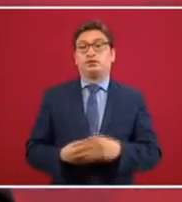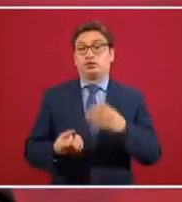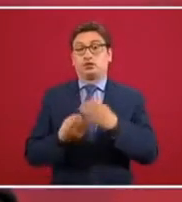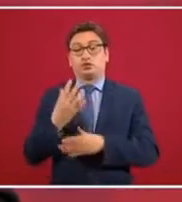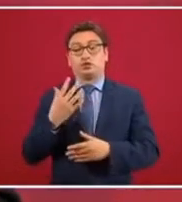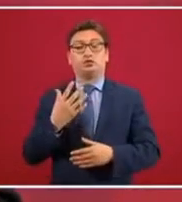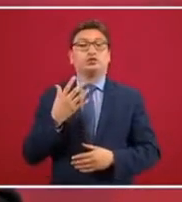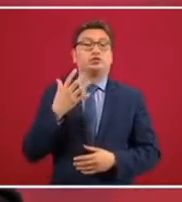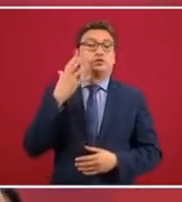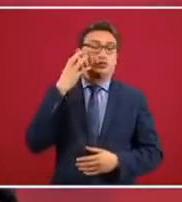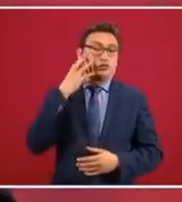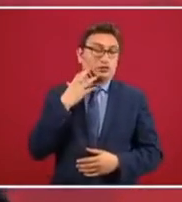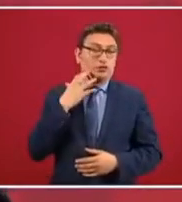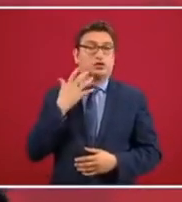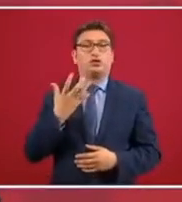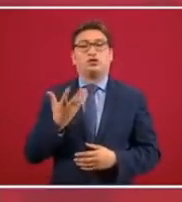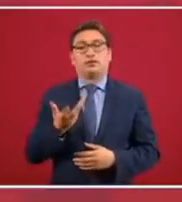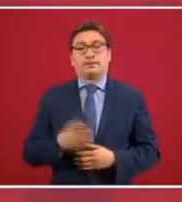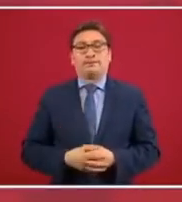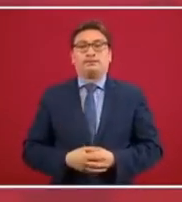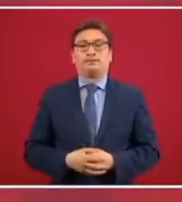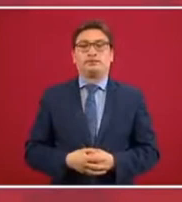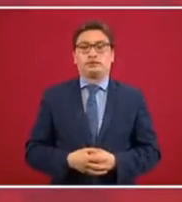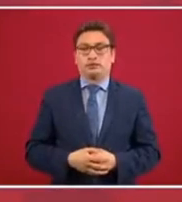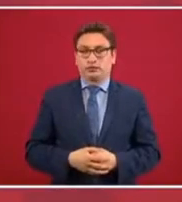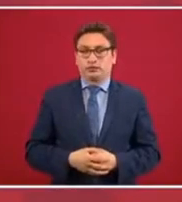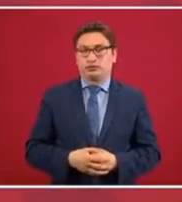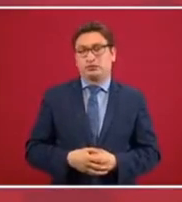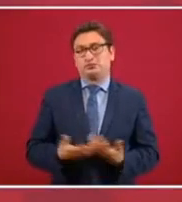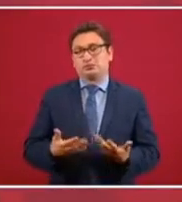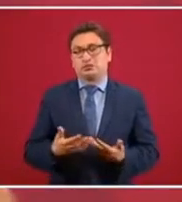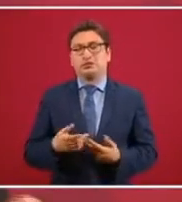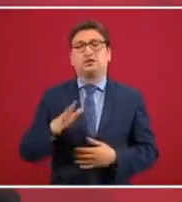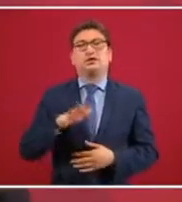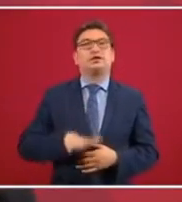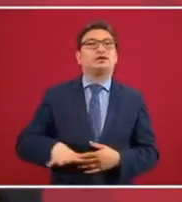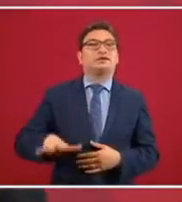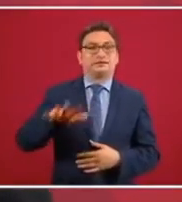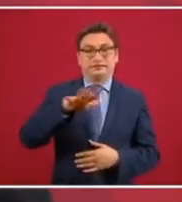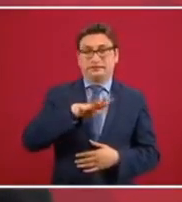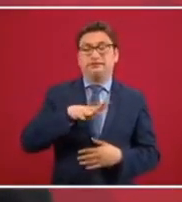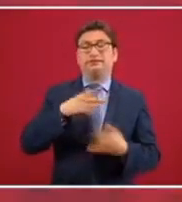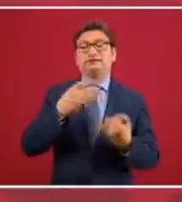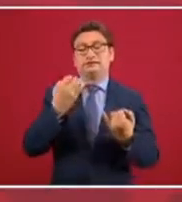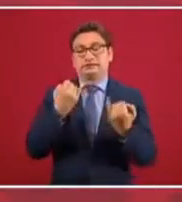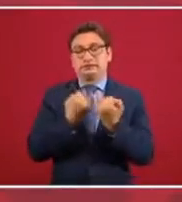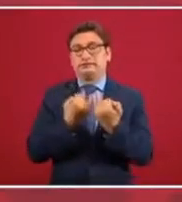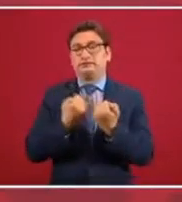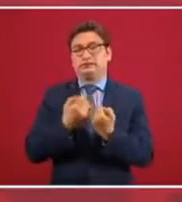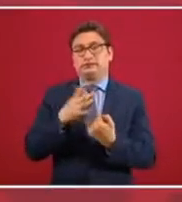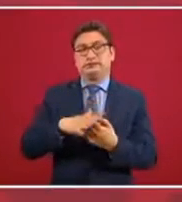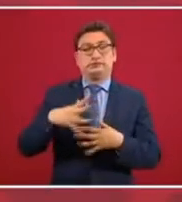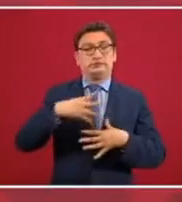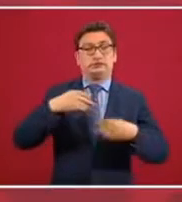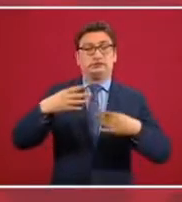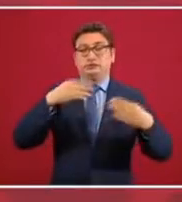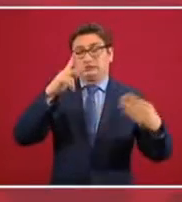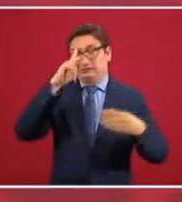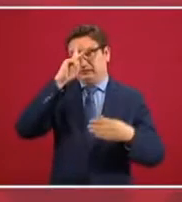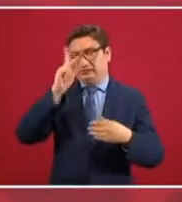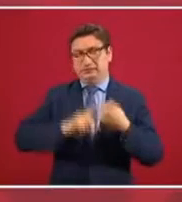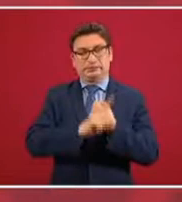que es también donde está afectando más la epidemia.